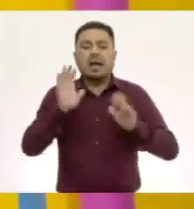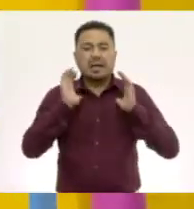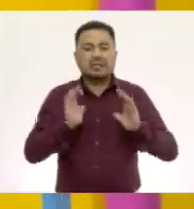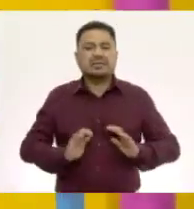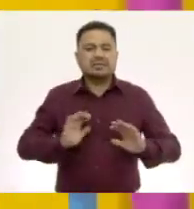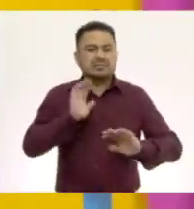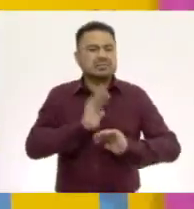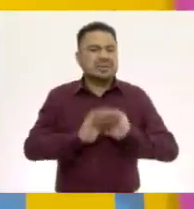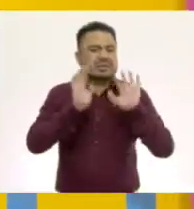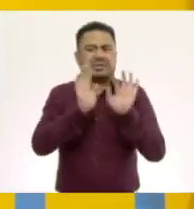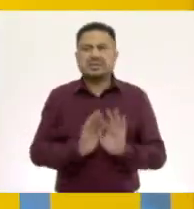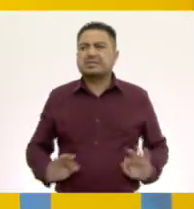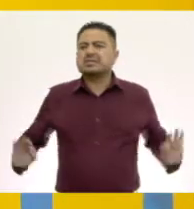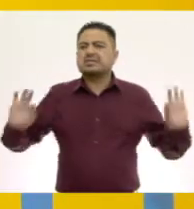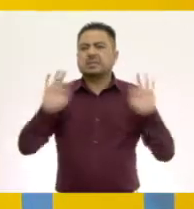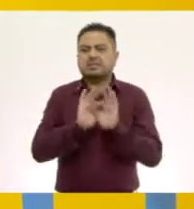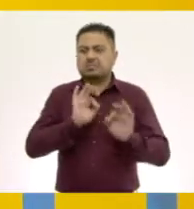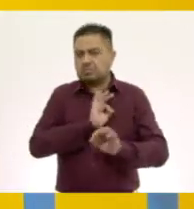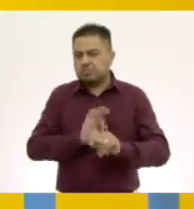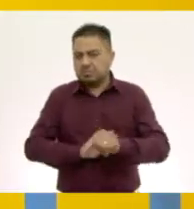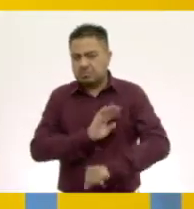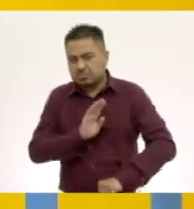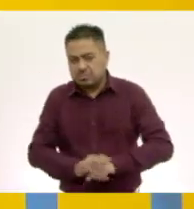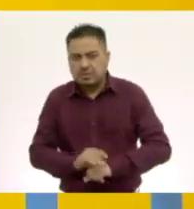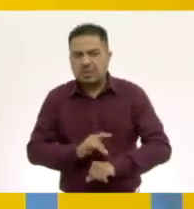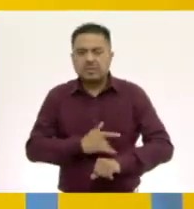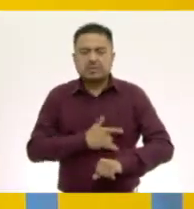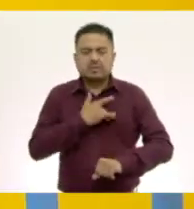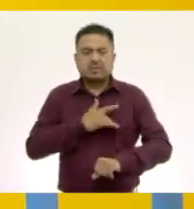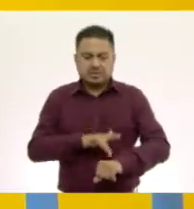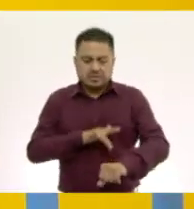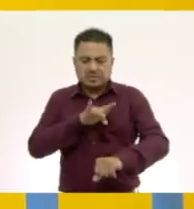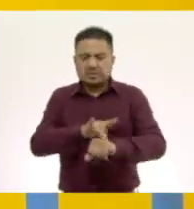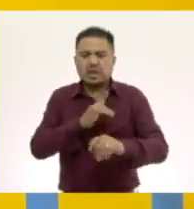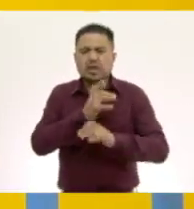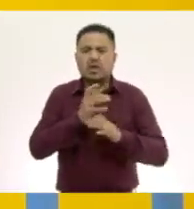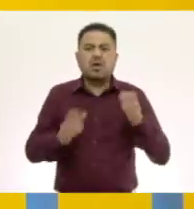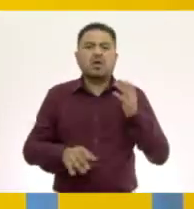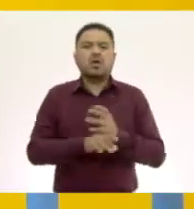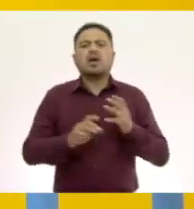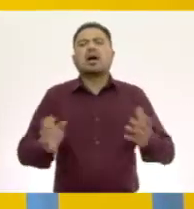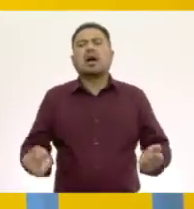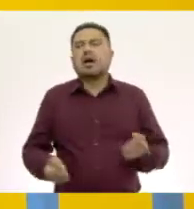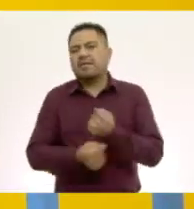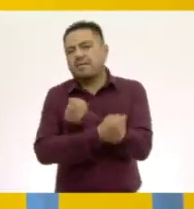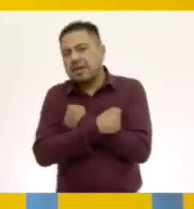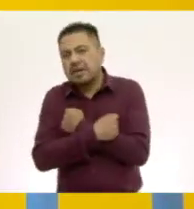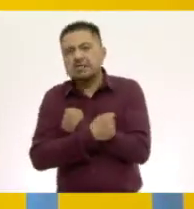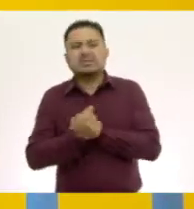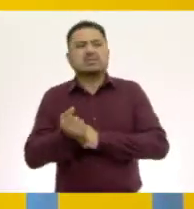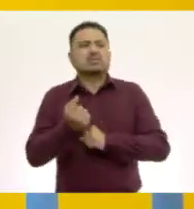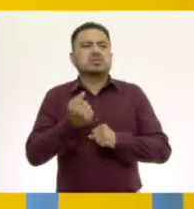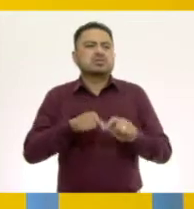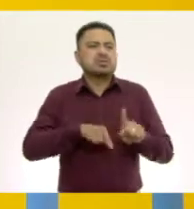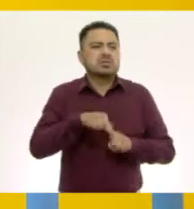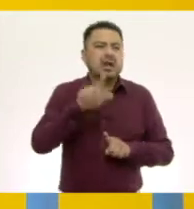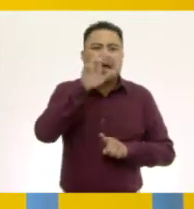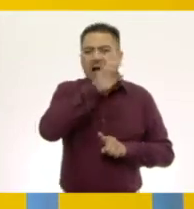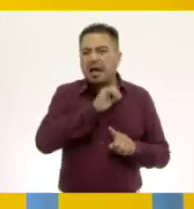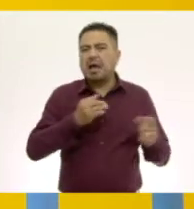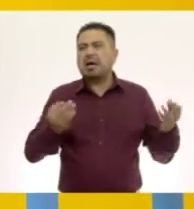importante que nos permite sentir las cosas, los abrazos, la temperatura?